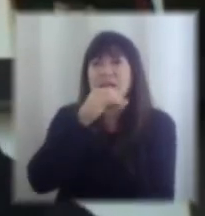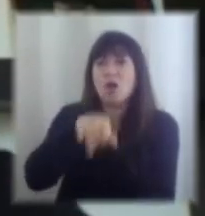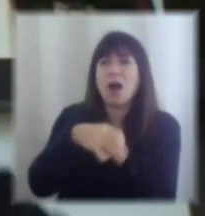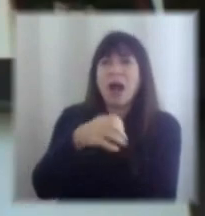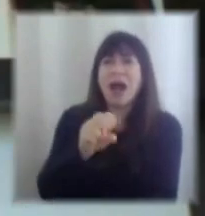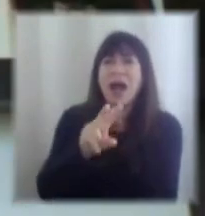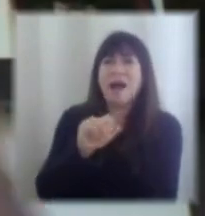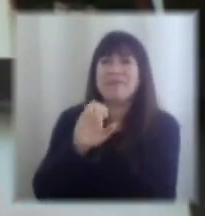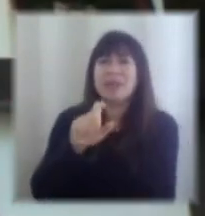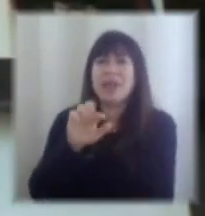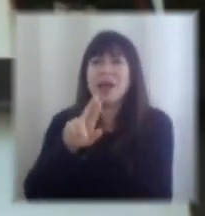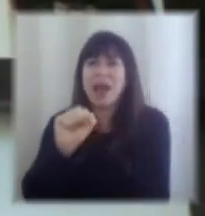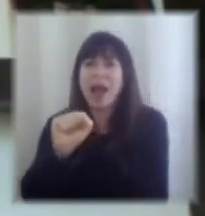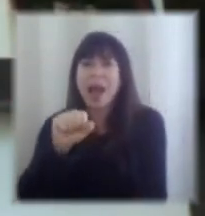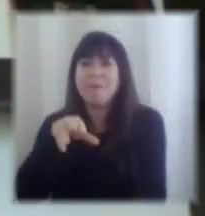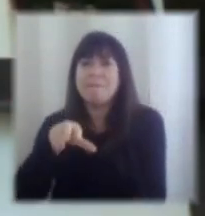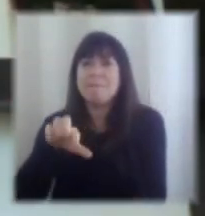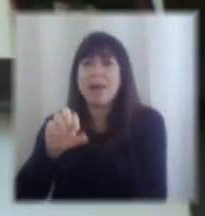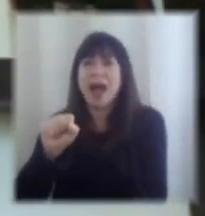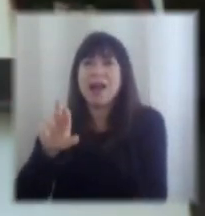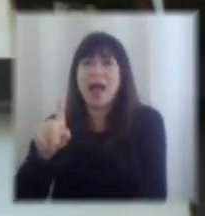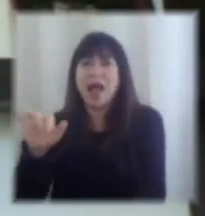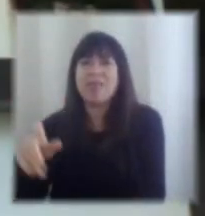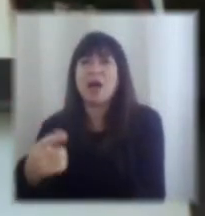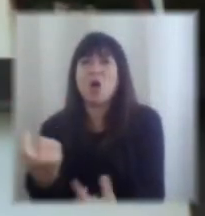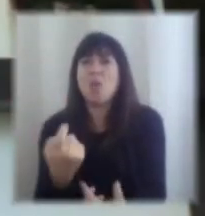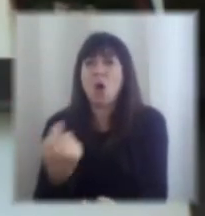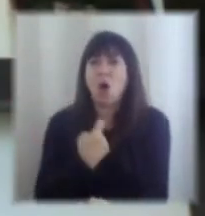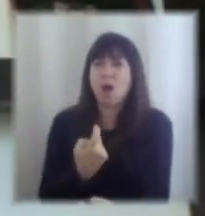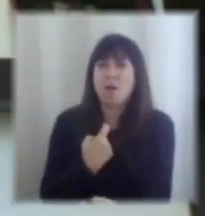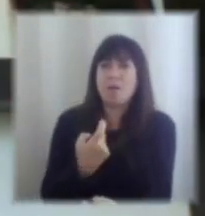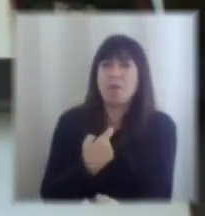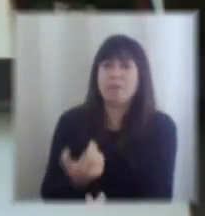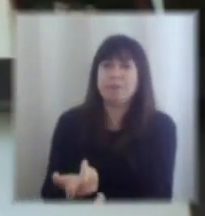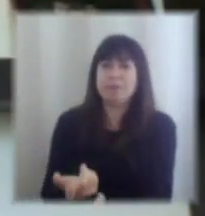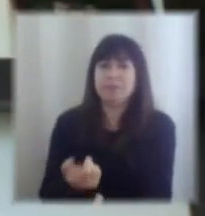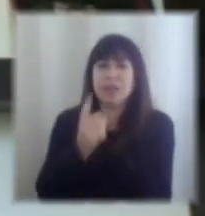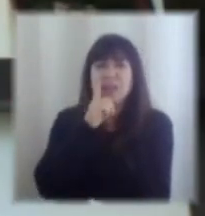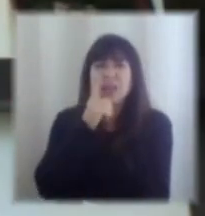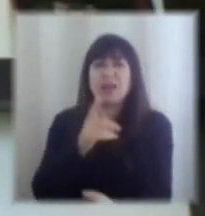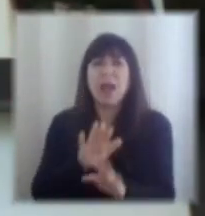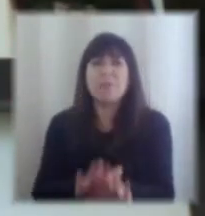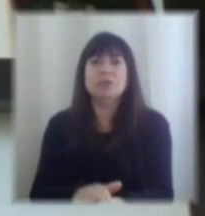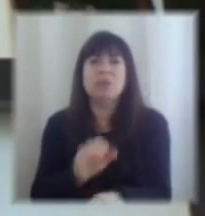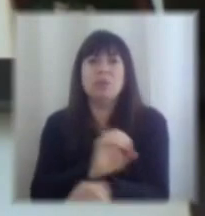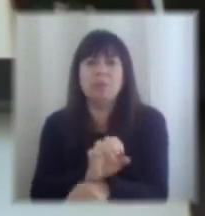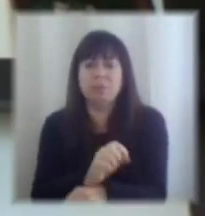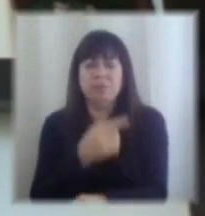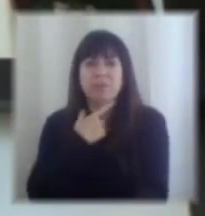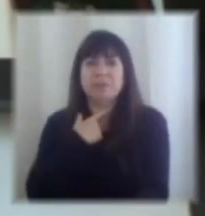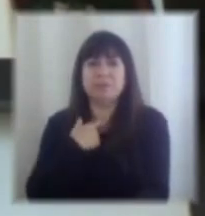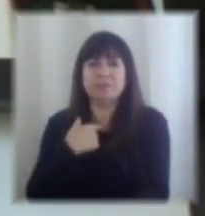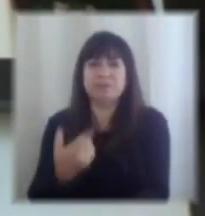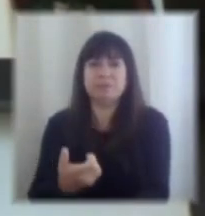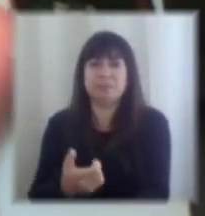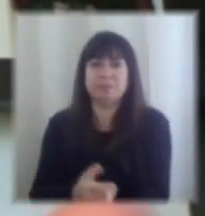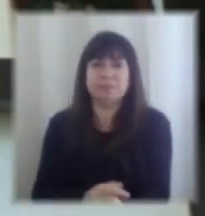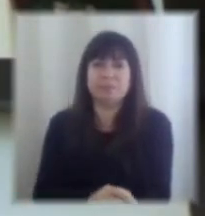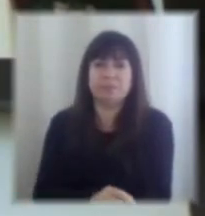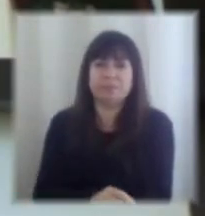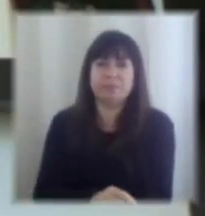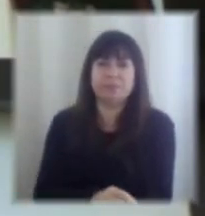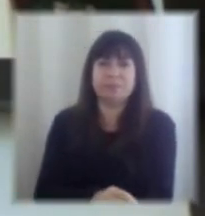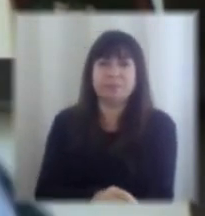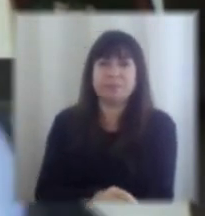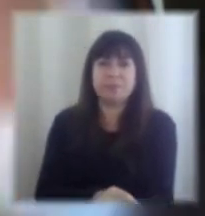una cierta autocrítica decía mira quienes somos partidarios del rol del Estado debiéramos ser los más interesados en que el Estado funcione bien que sea